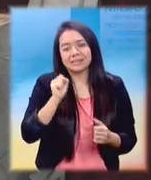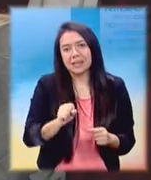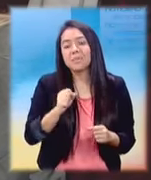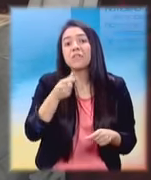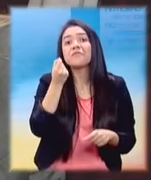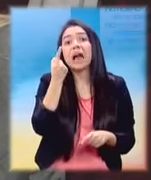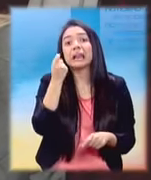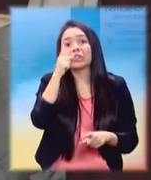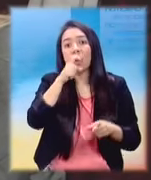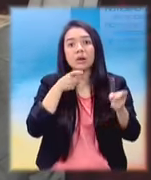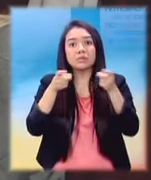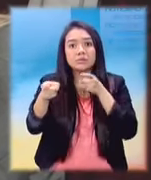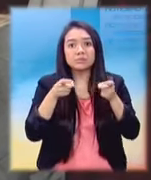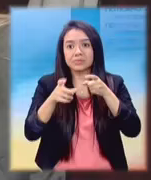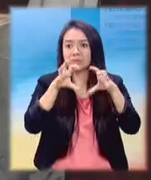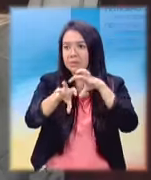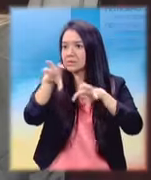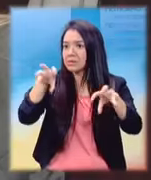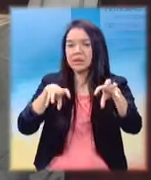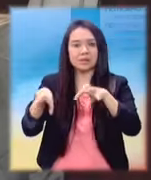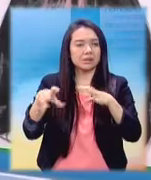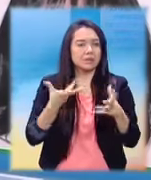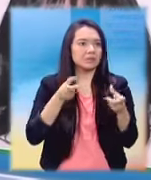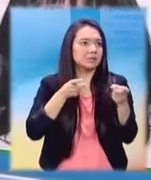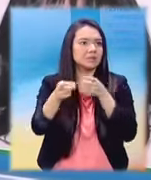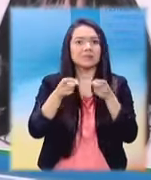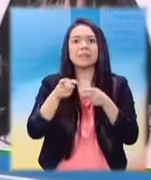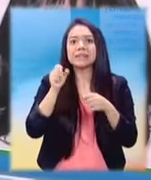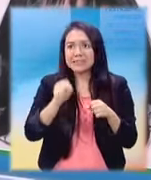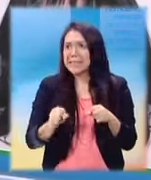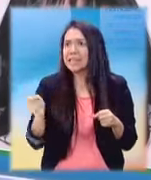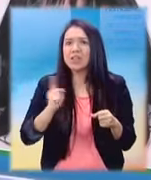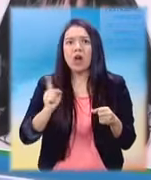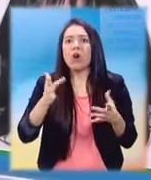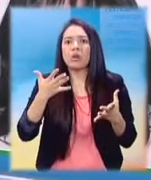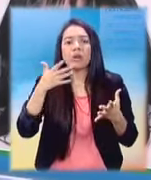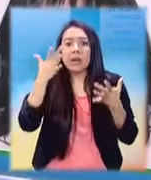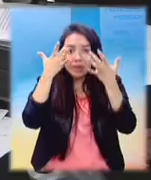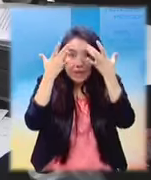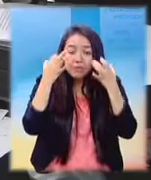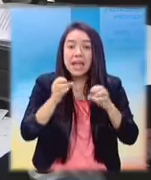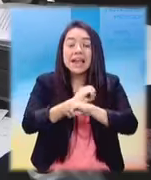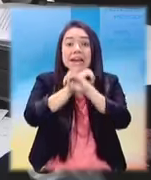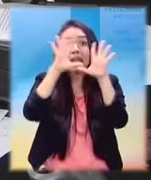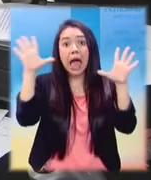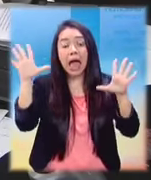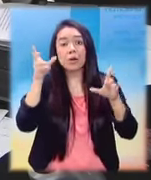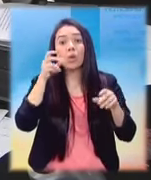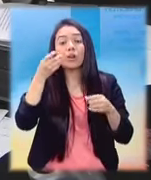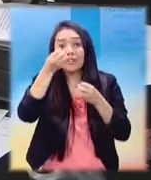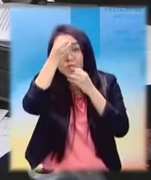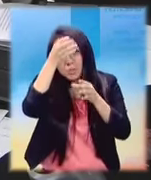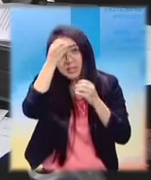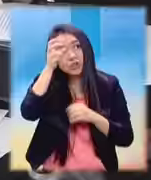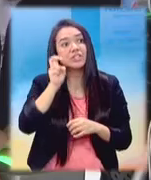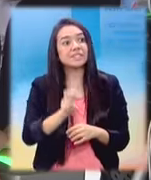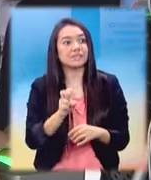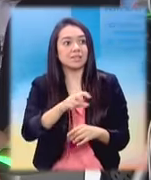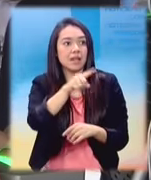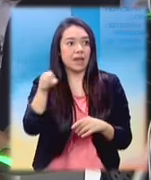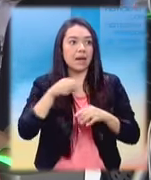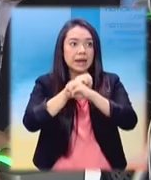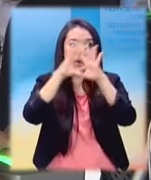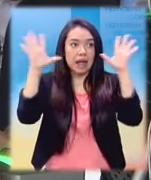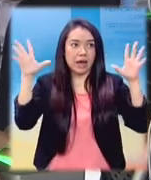quien está, como decimos, en buen chapín bateando por su lado. Y eso no lleva a nada bueno porque